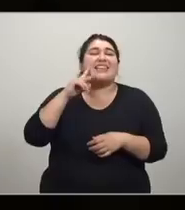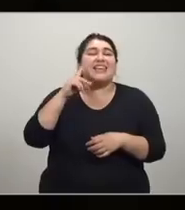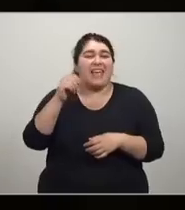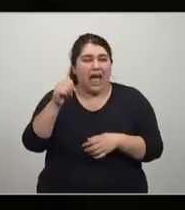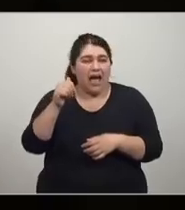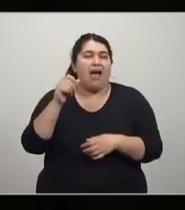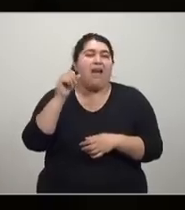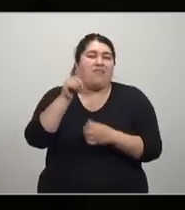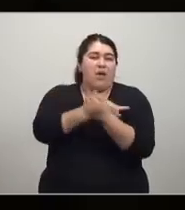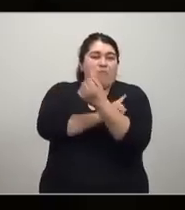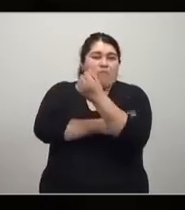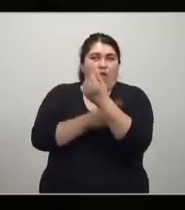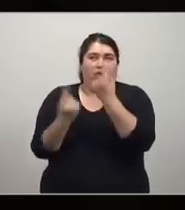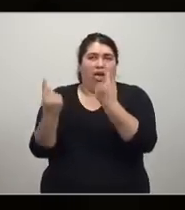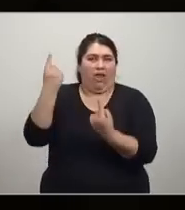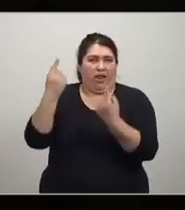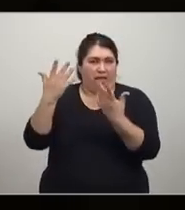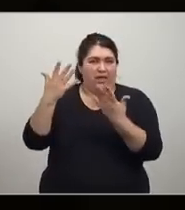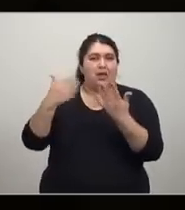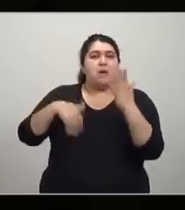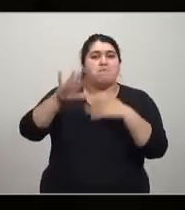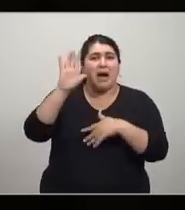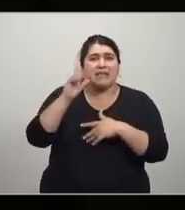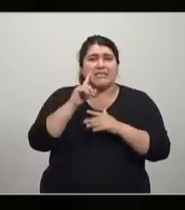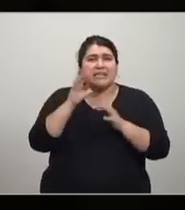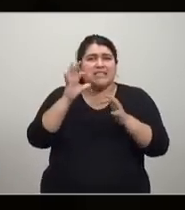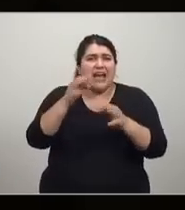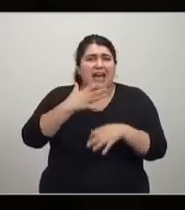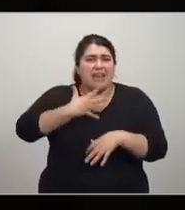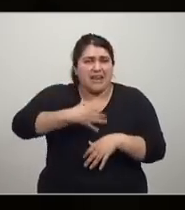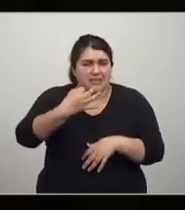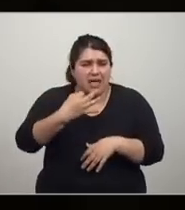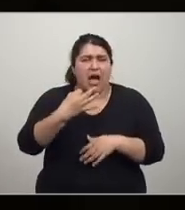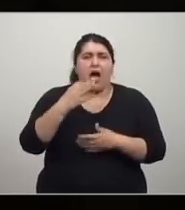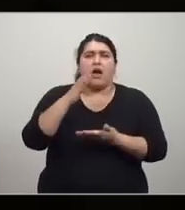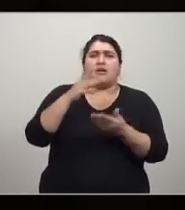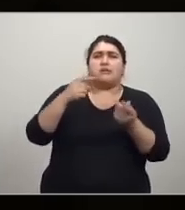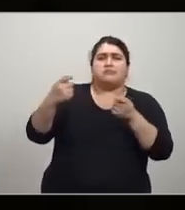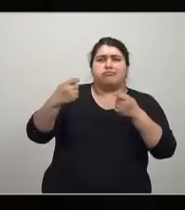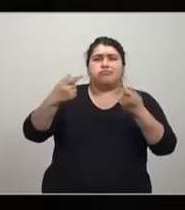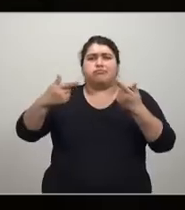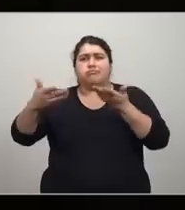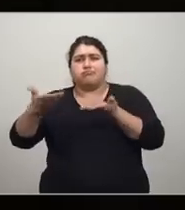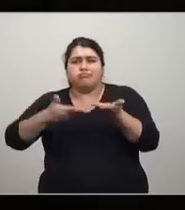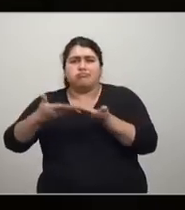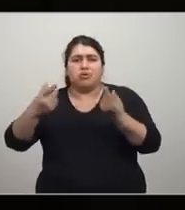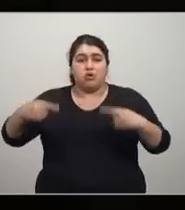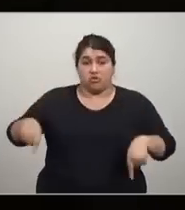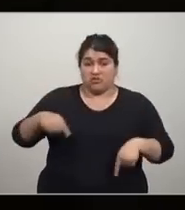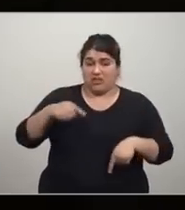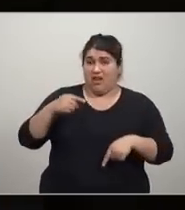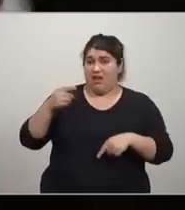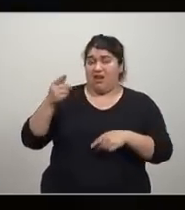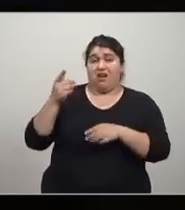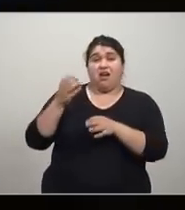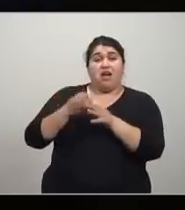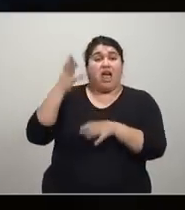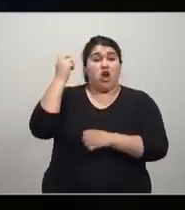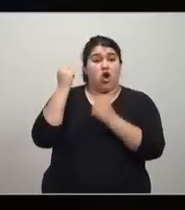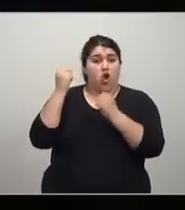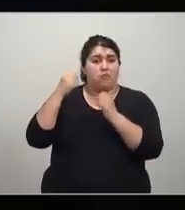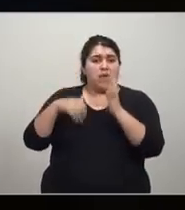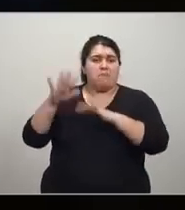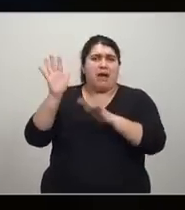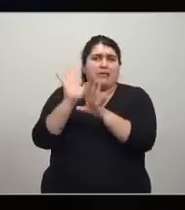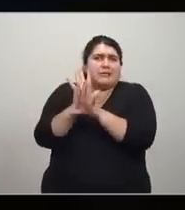que la física parte del vacío para llegar a la realidad que hay fuerzas de reacción, fricción, etc. Los economistas partan a la realidad para llegar a ese